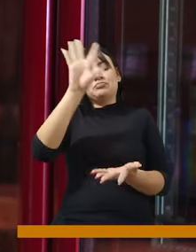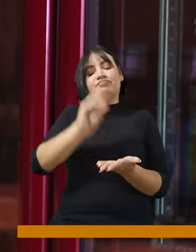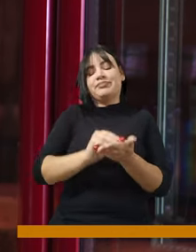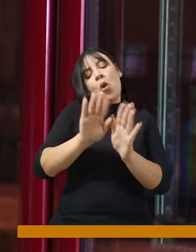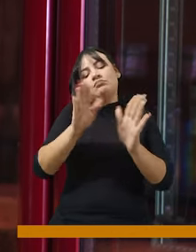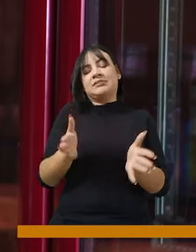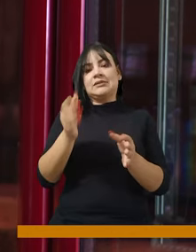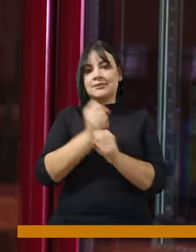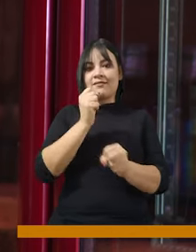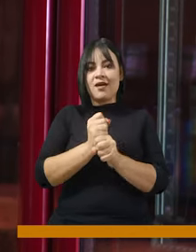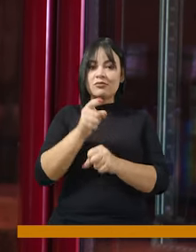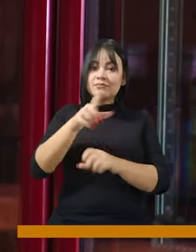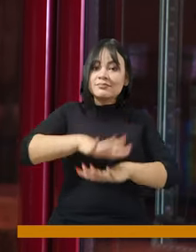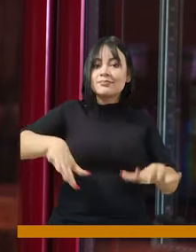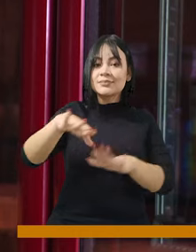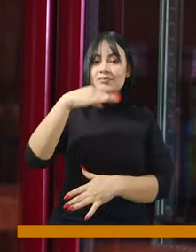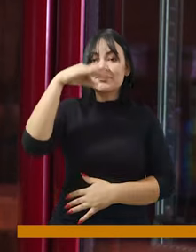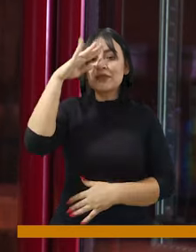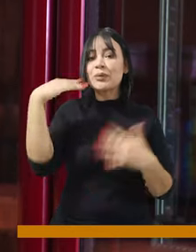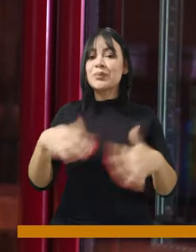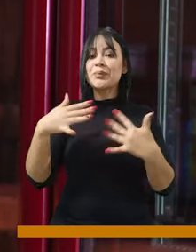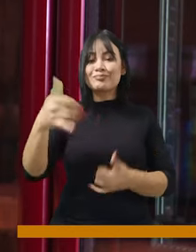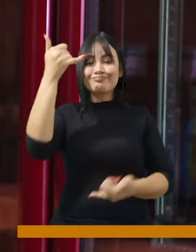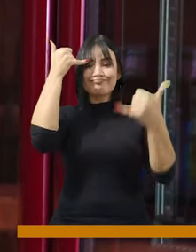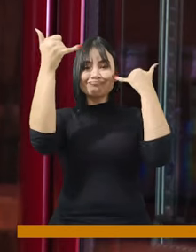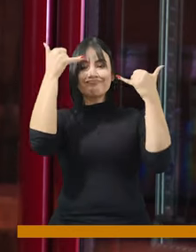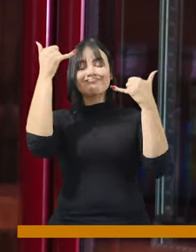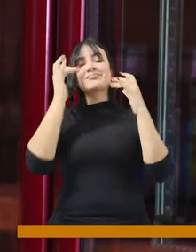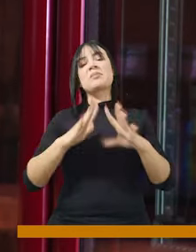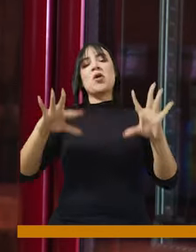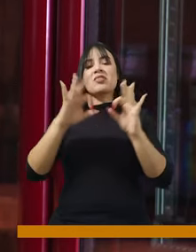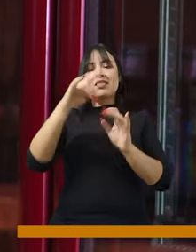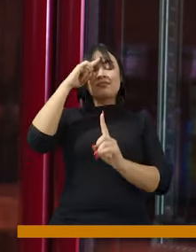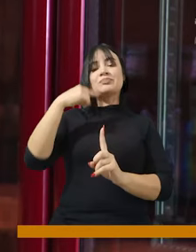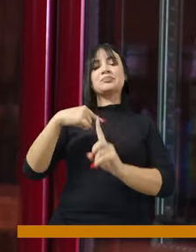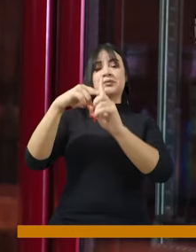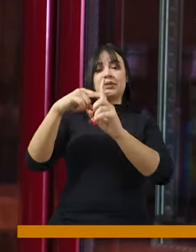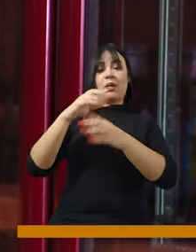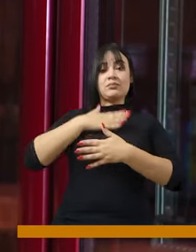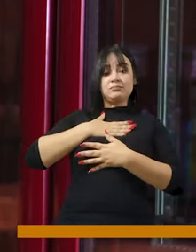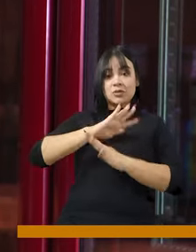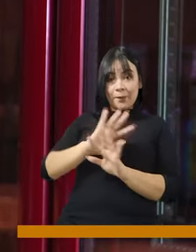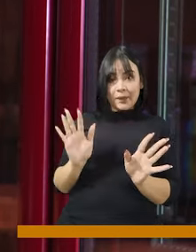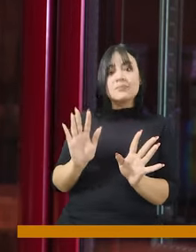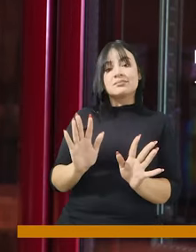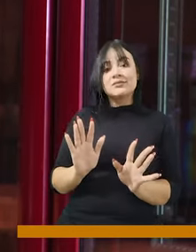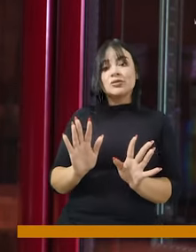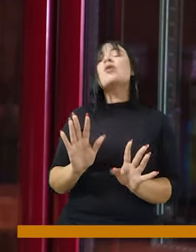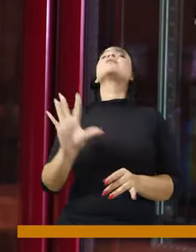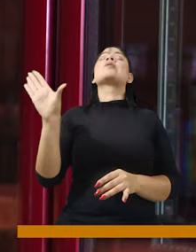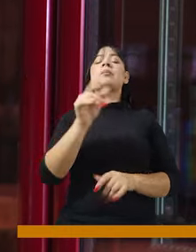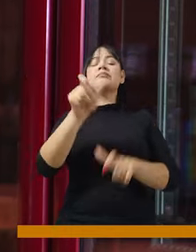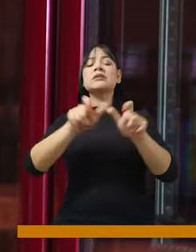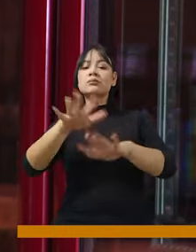de la ciudad. Creo que esto es una iniciativa muy positiva no solo para nosotros, sino que para que busquemos